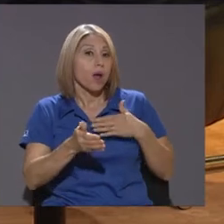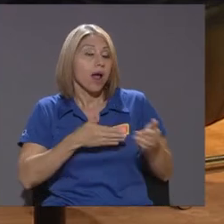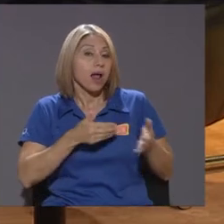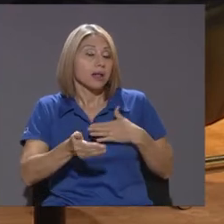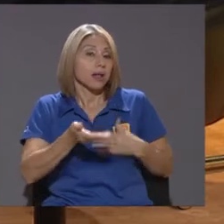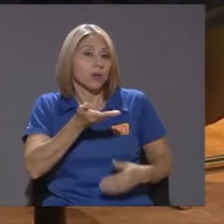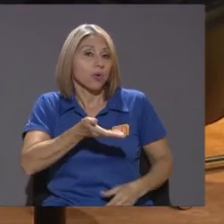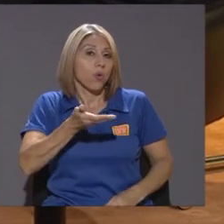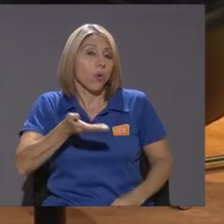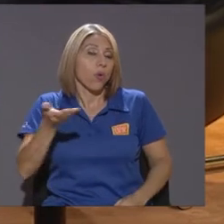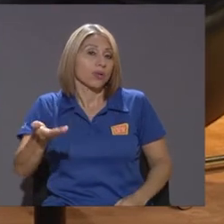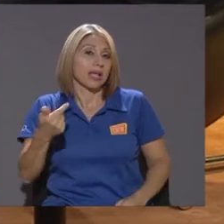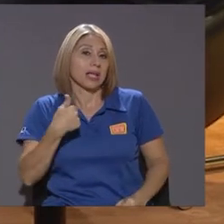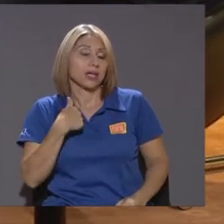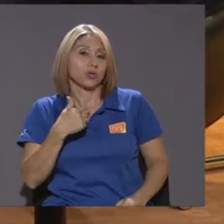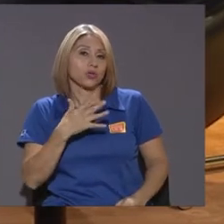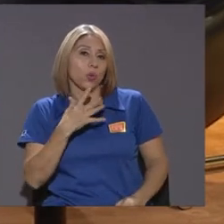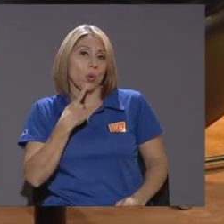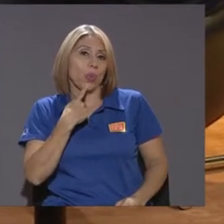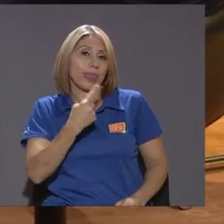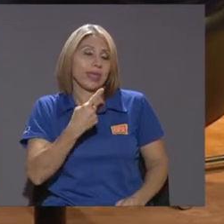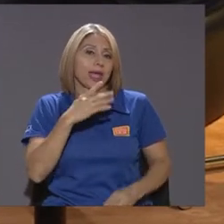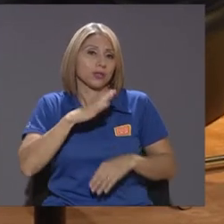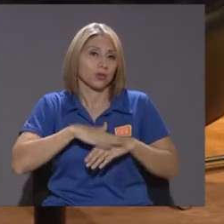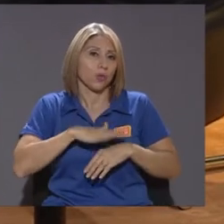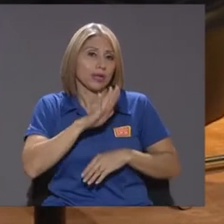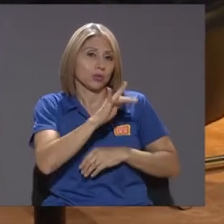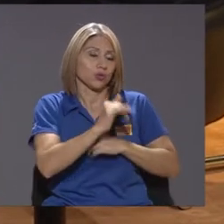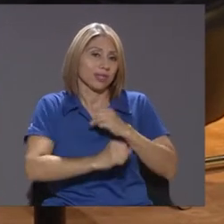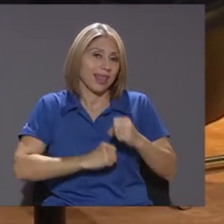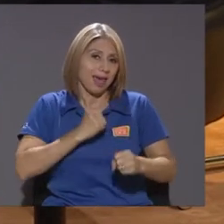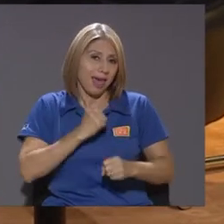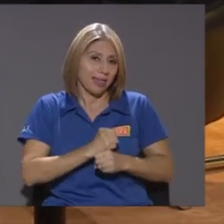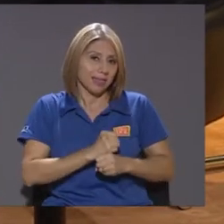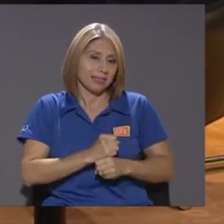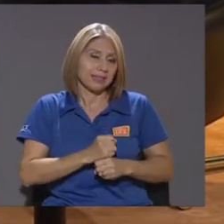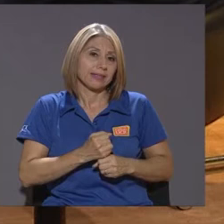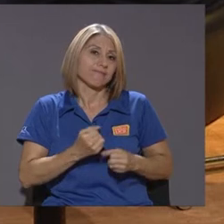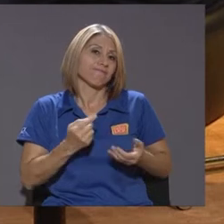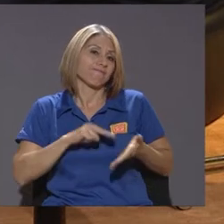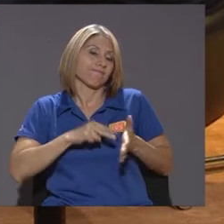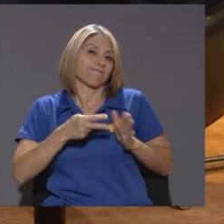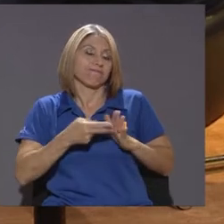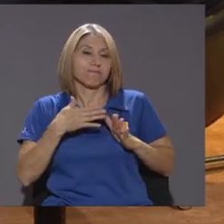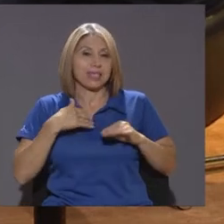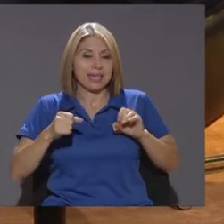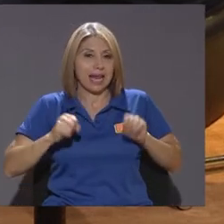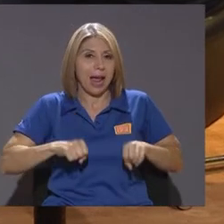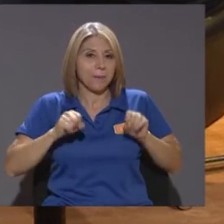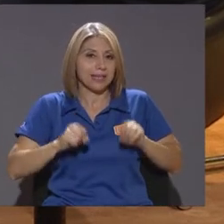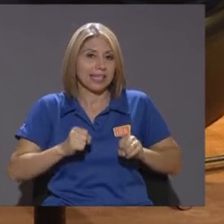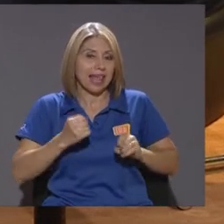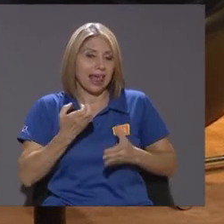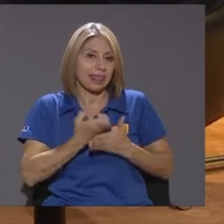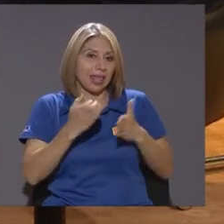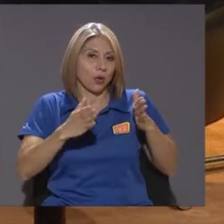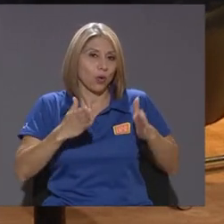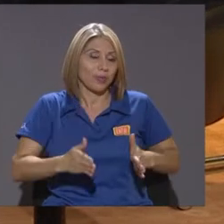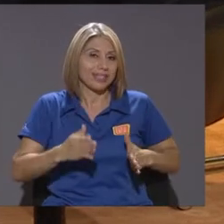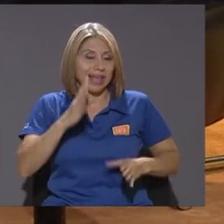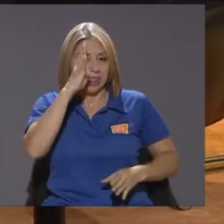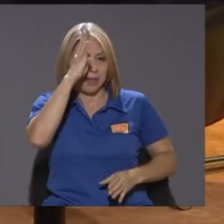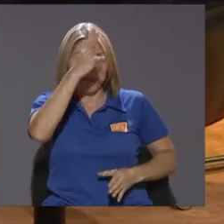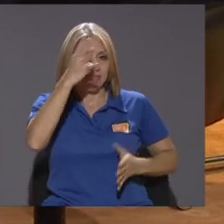sobre sus respectivas edades es mi capacidad como economista de inventar y